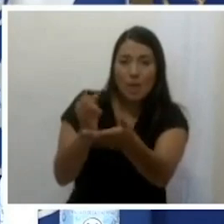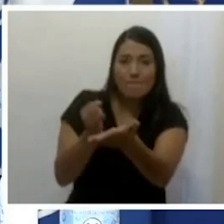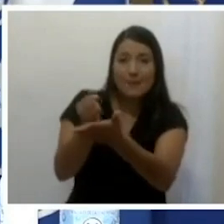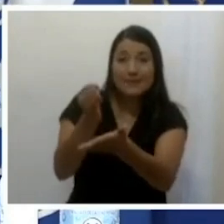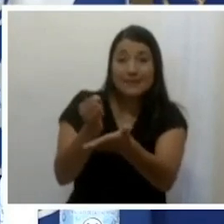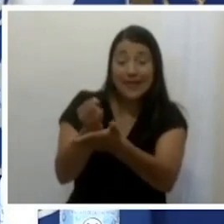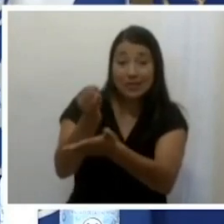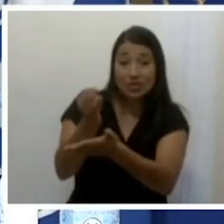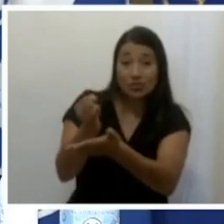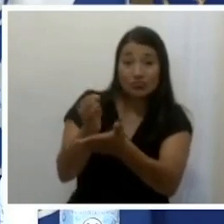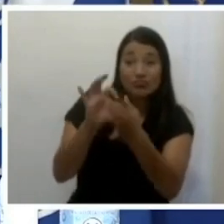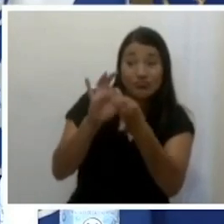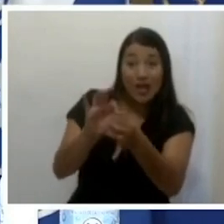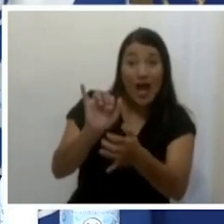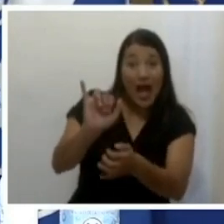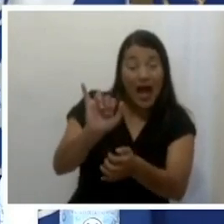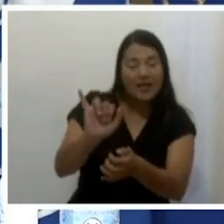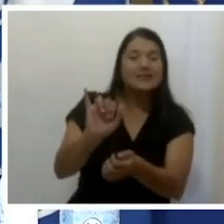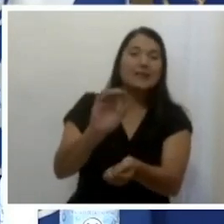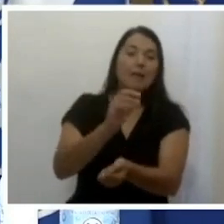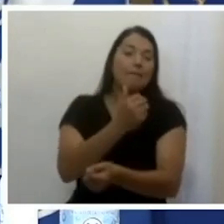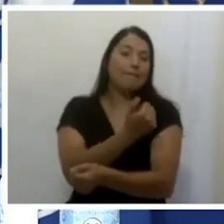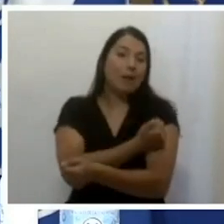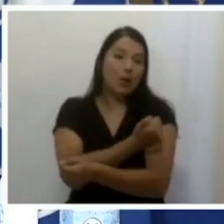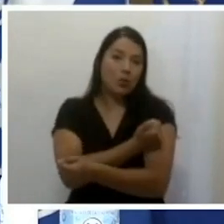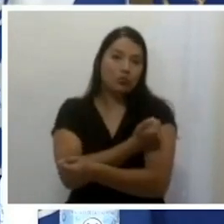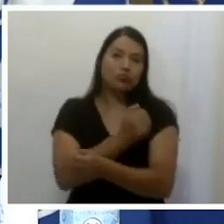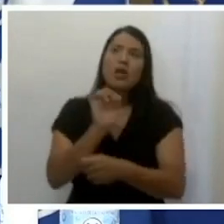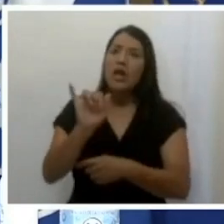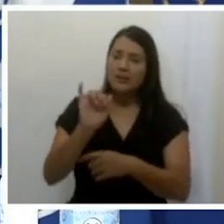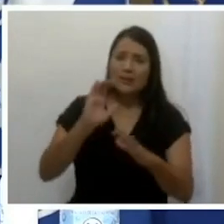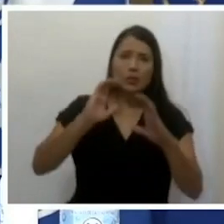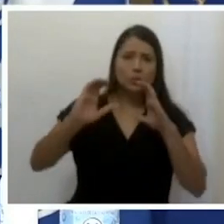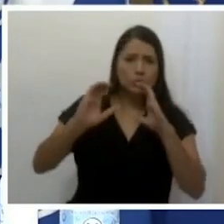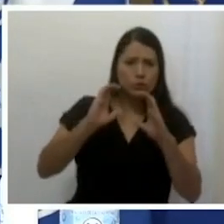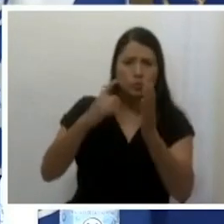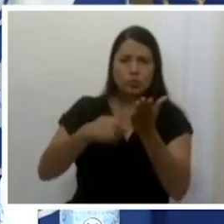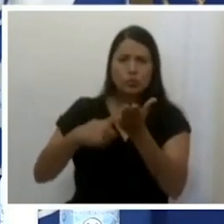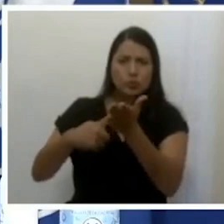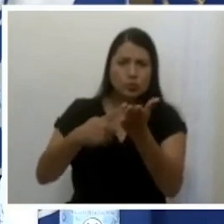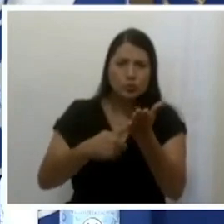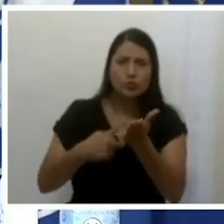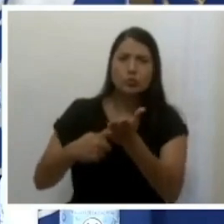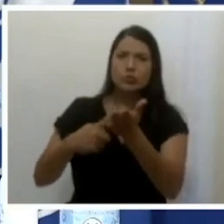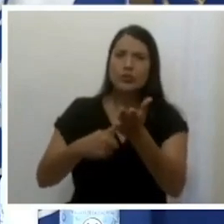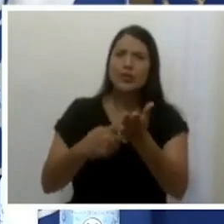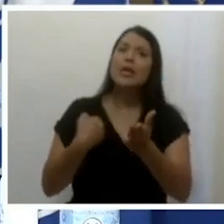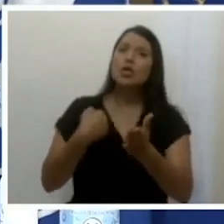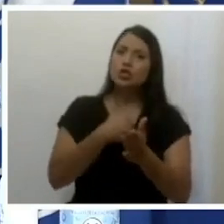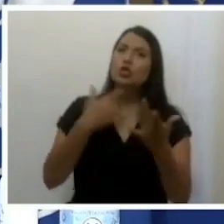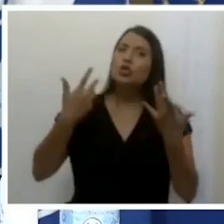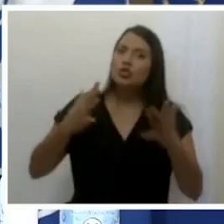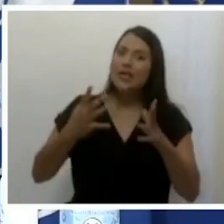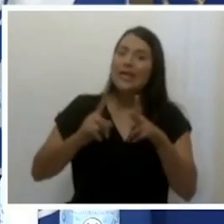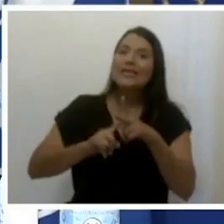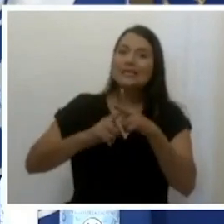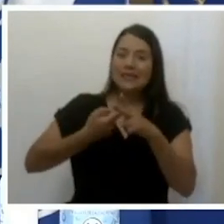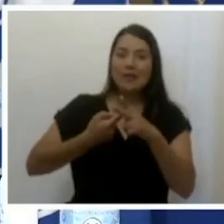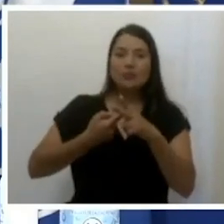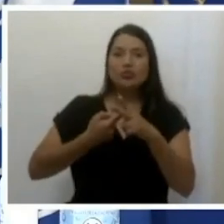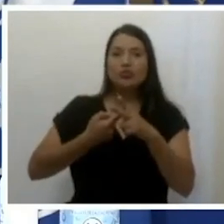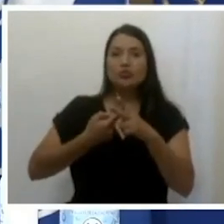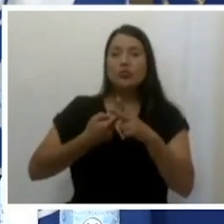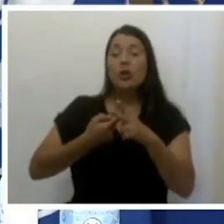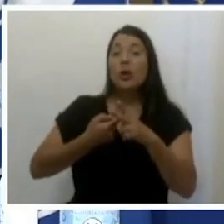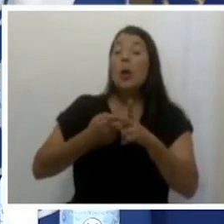de estas vacunas. Entonces, esas son discusiones muy incipientes que hemos iniciado, pero donde